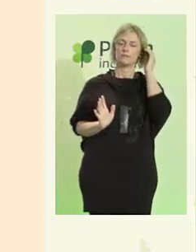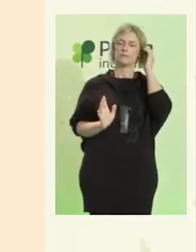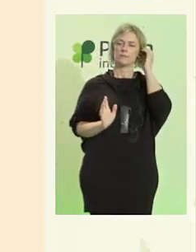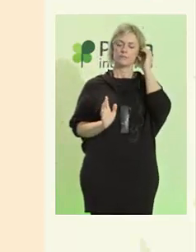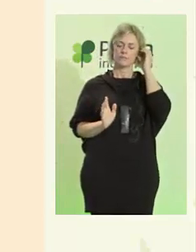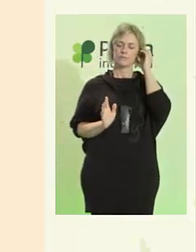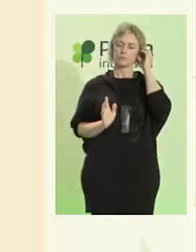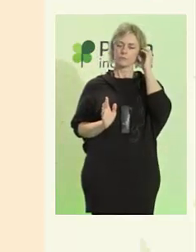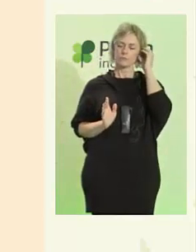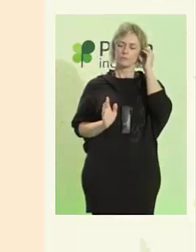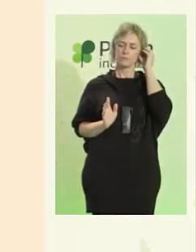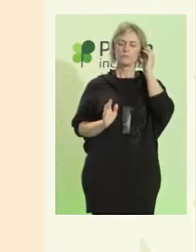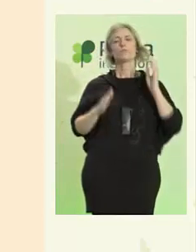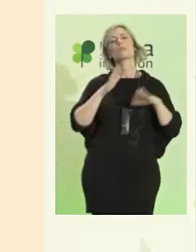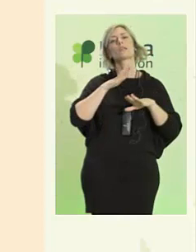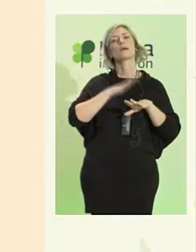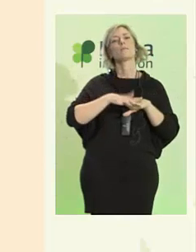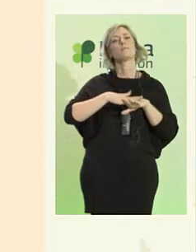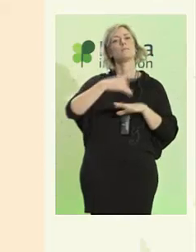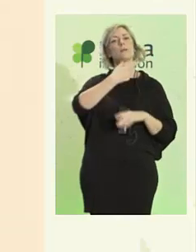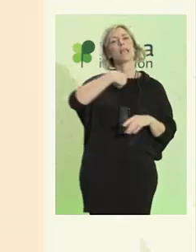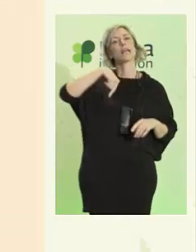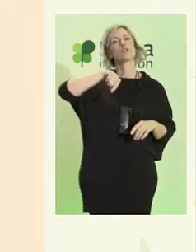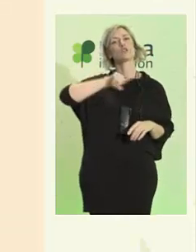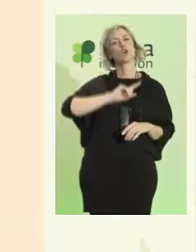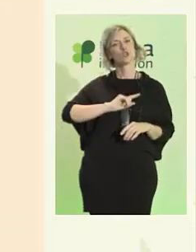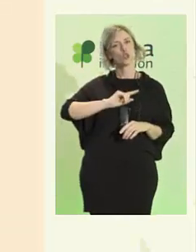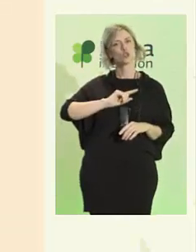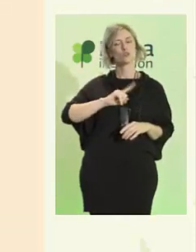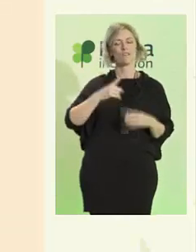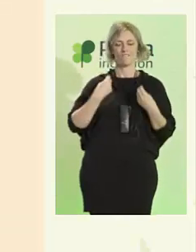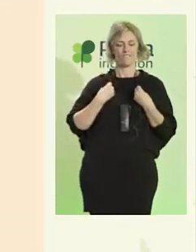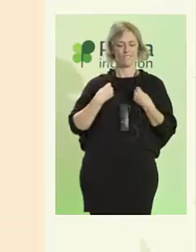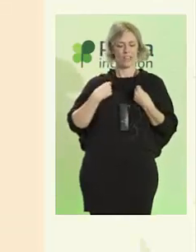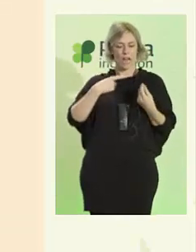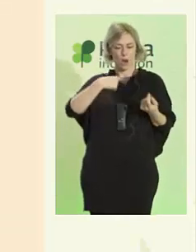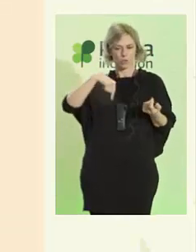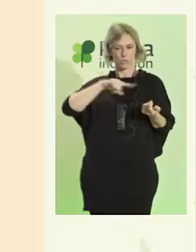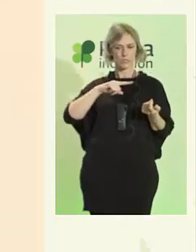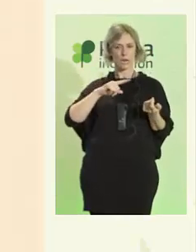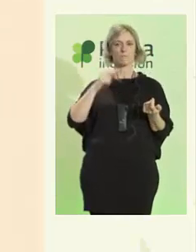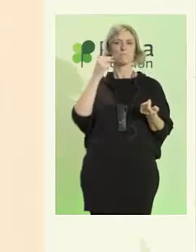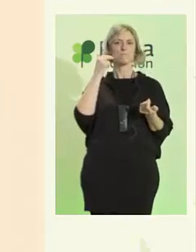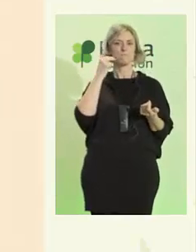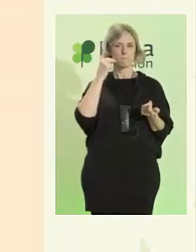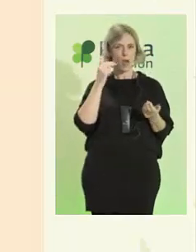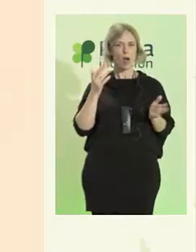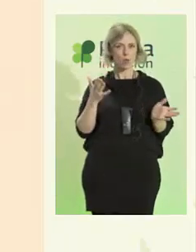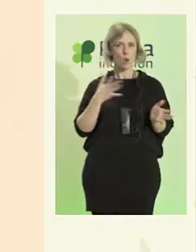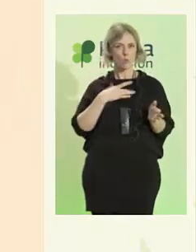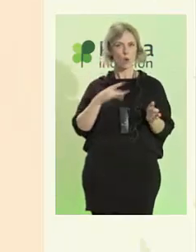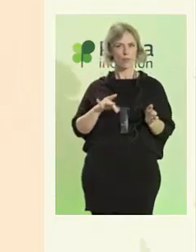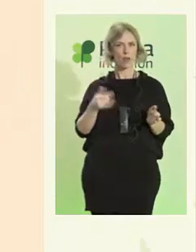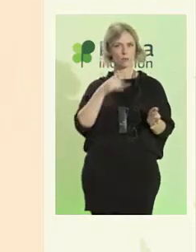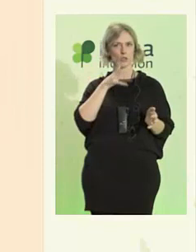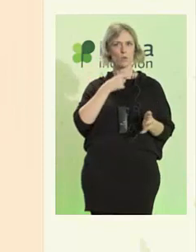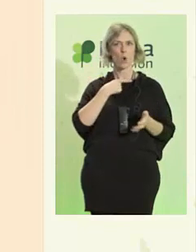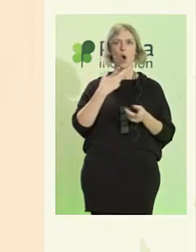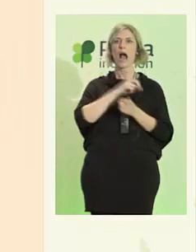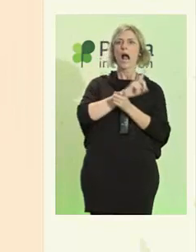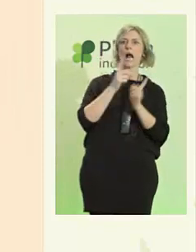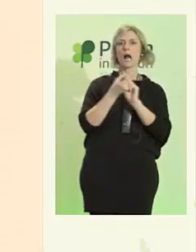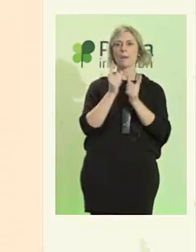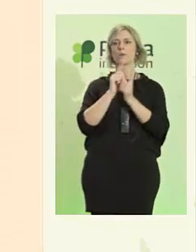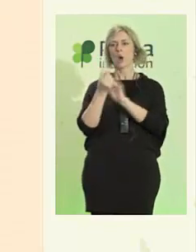Para nosotros, en todos los puntos de nuestra vida, puede dar miedo. Porque conllevan cambios.